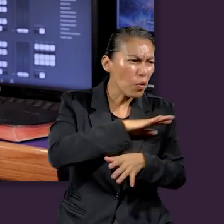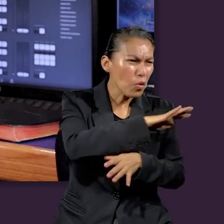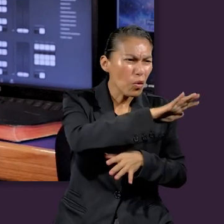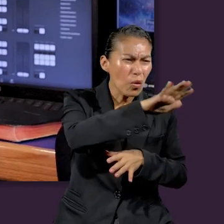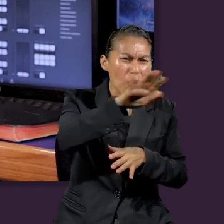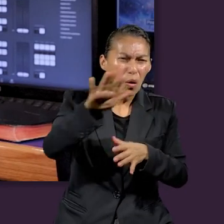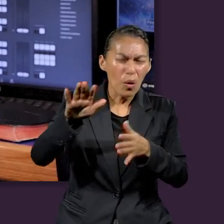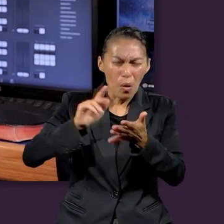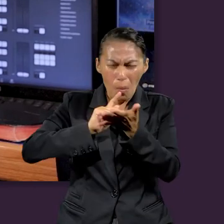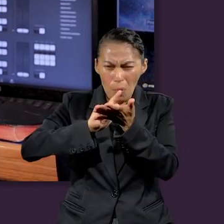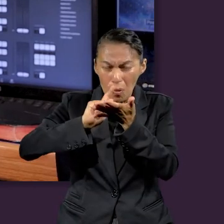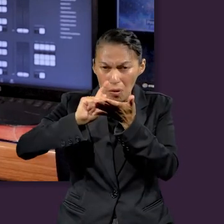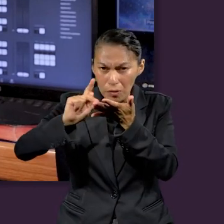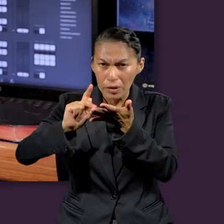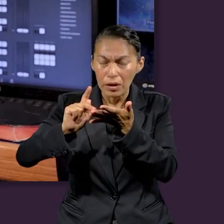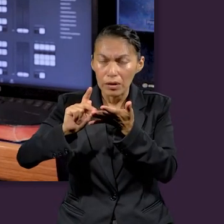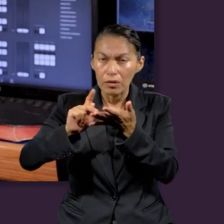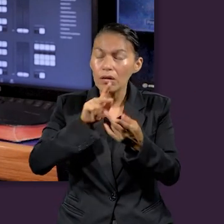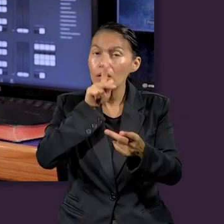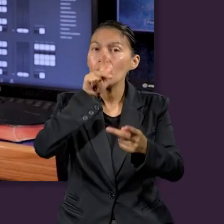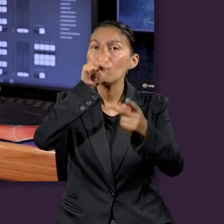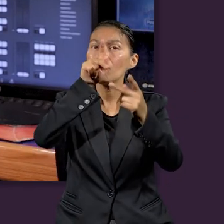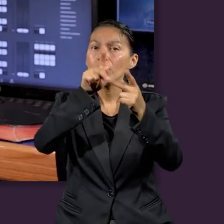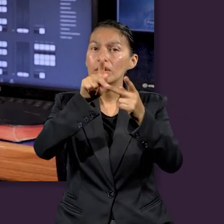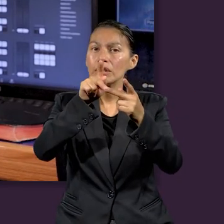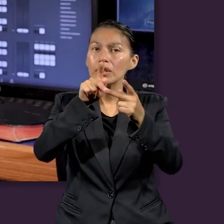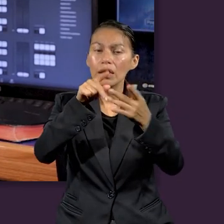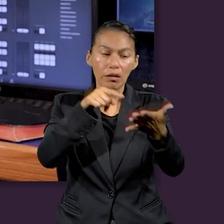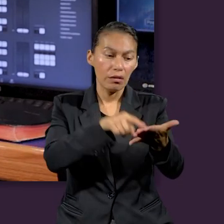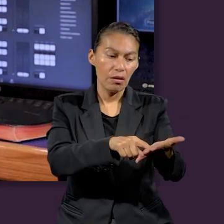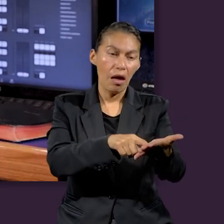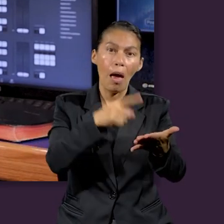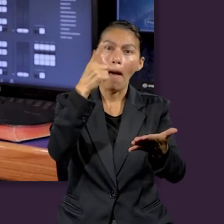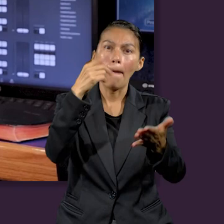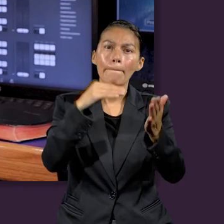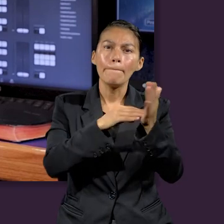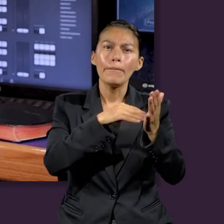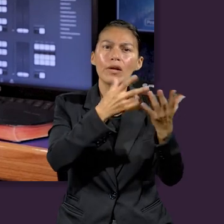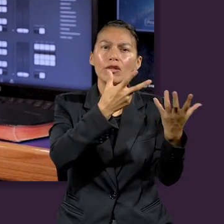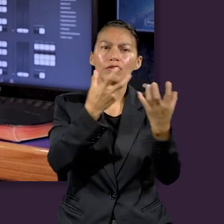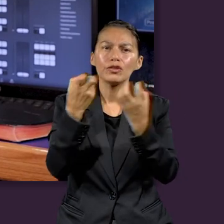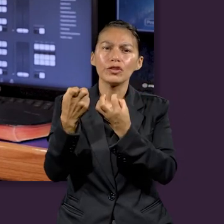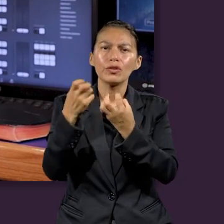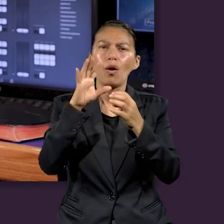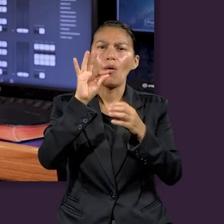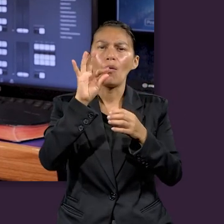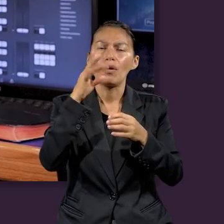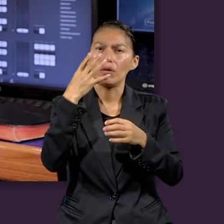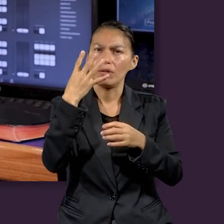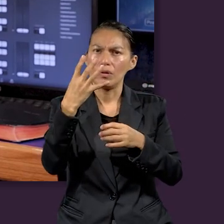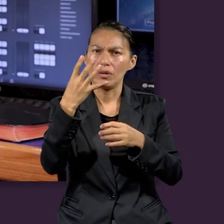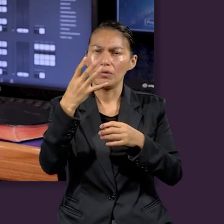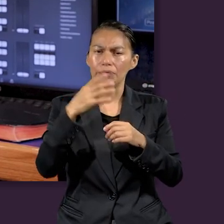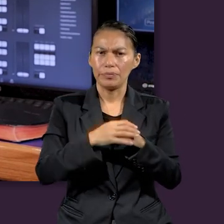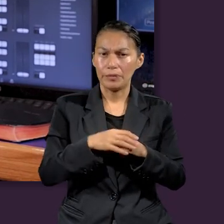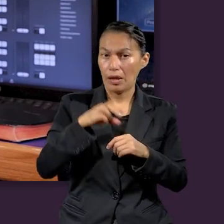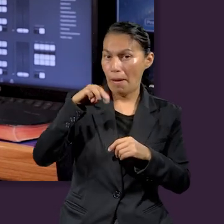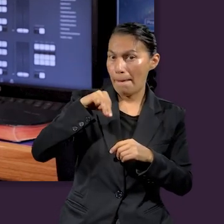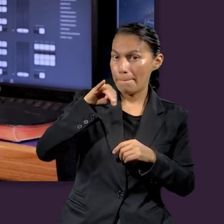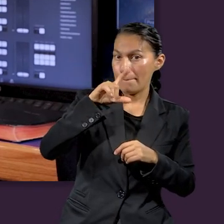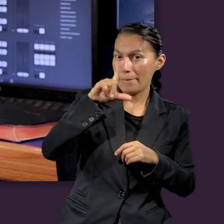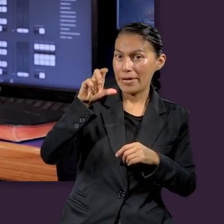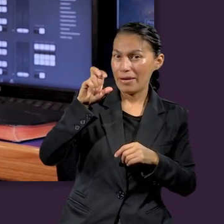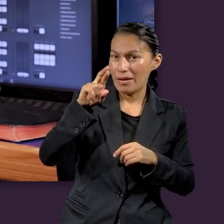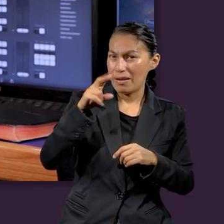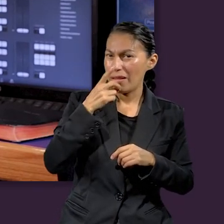este purificado? Sabemos que la profecía señalaba el año 1844, cuando Miller hizo una interpretación